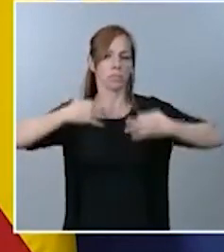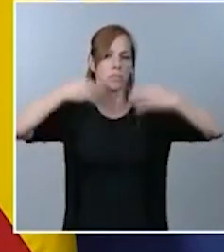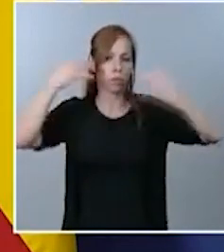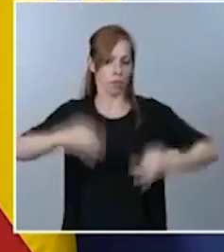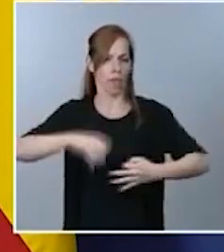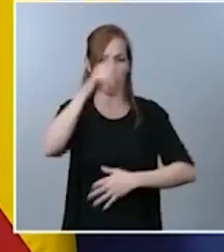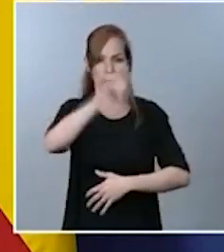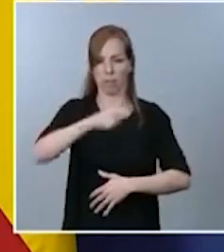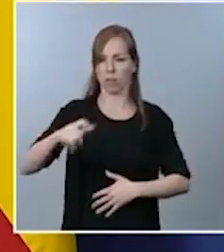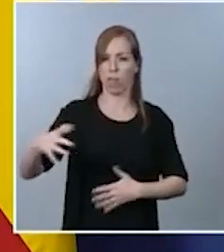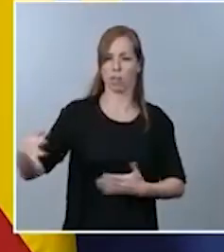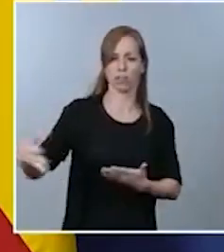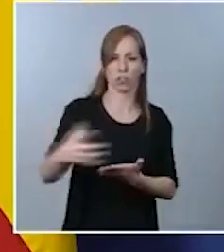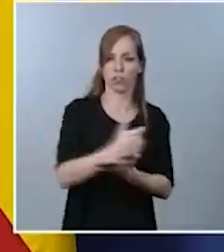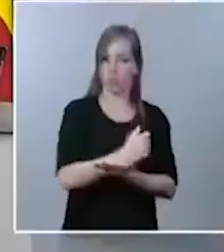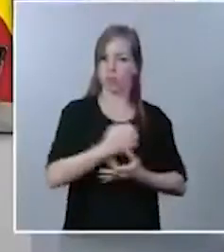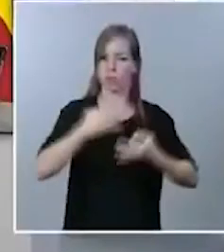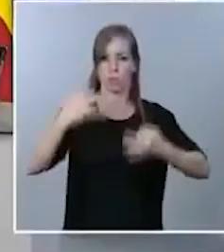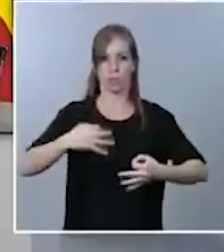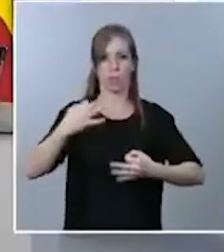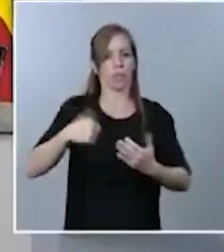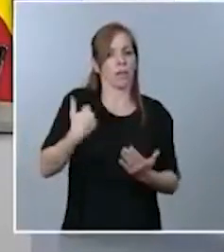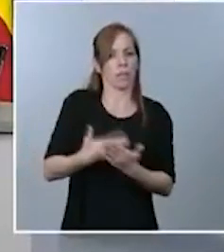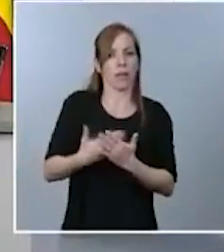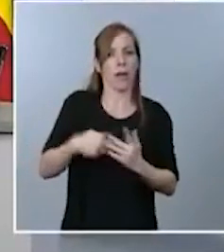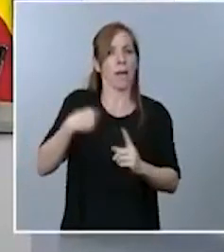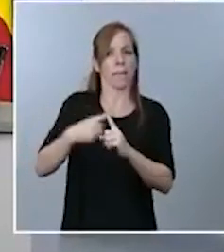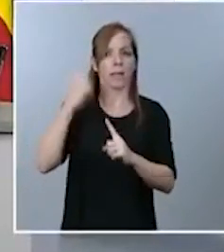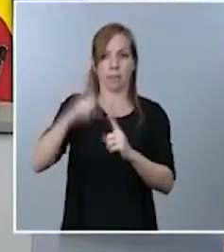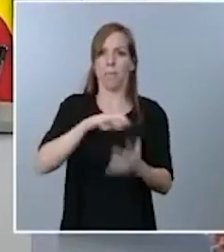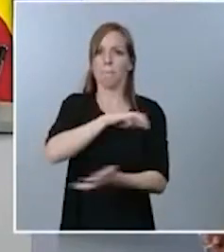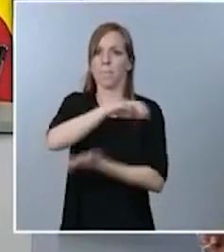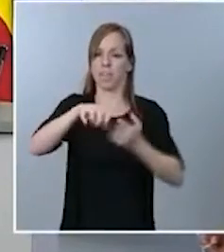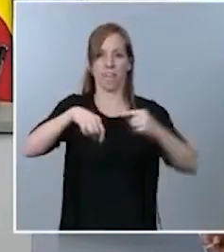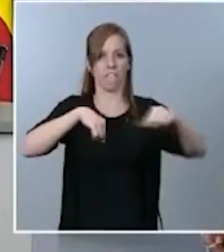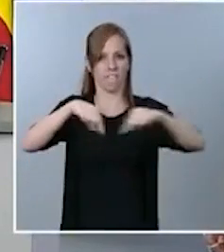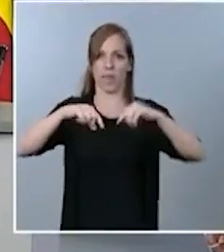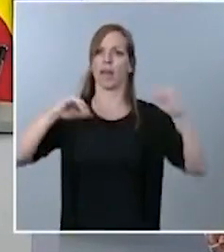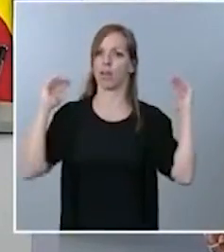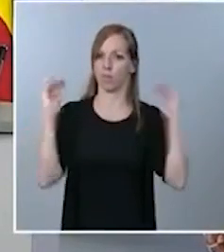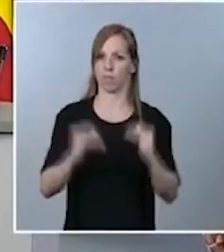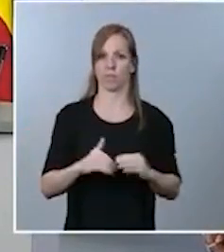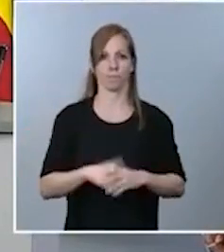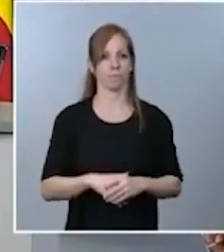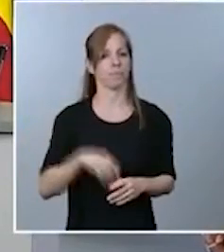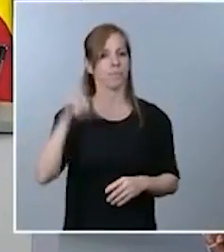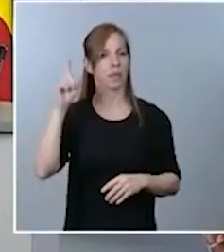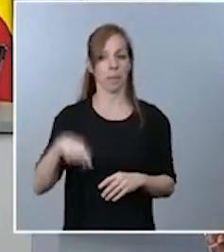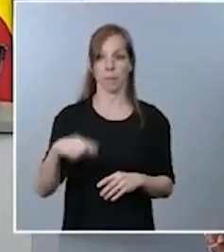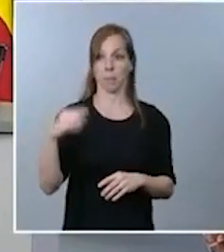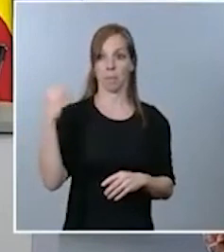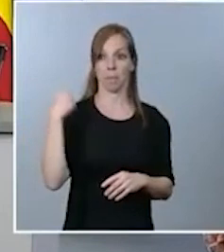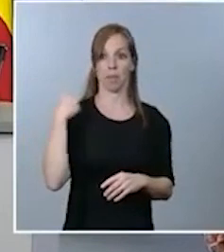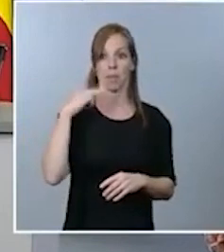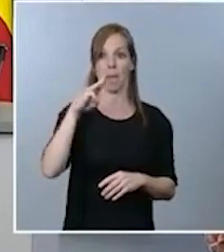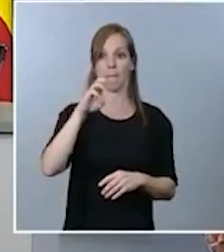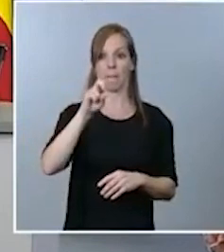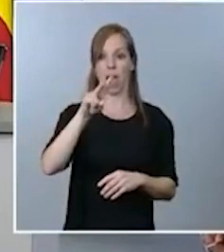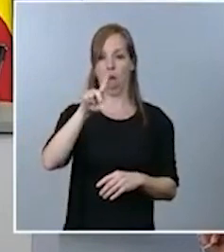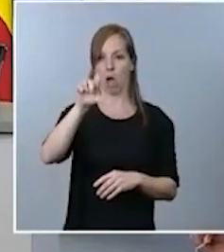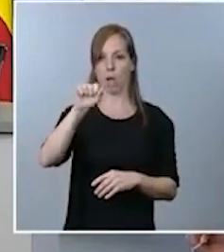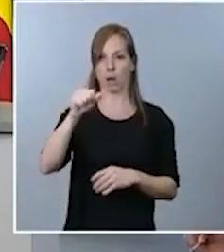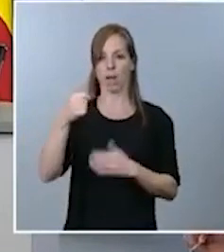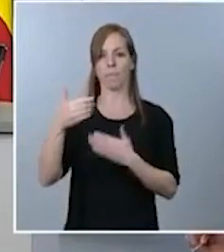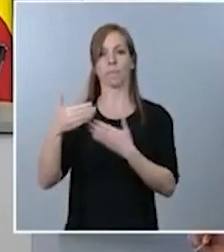y reducir la violencia vial. Nos ha pedido la palabra también Paula de las Heras, de la Agencia de Corpisa. Paula,